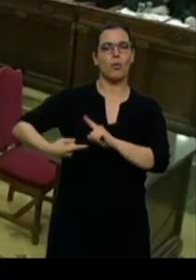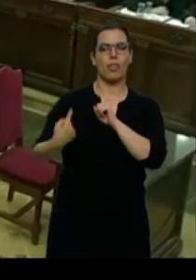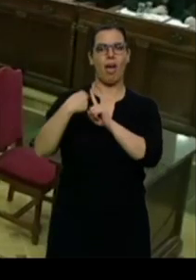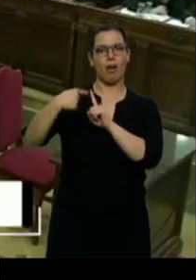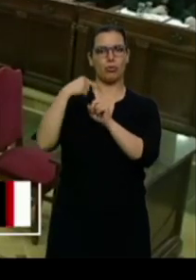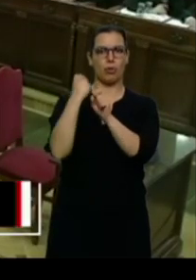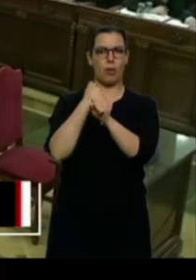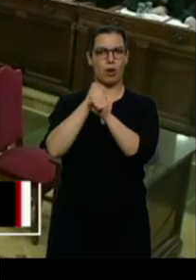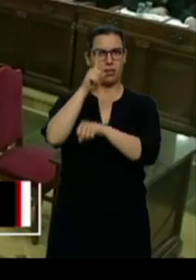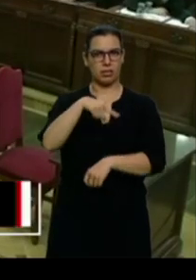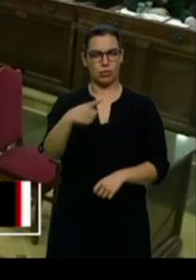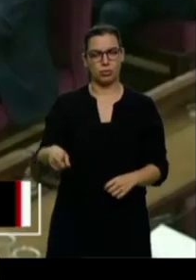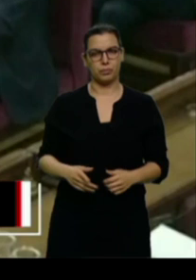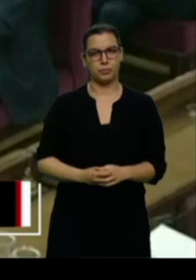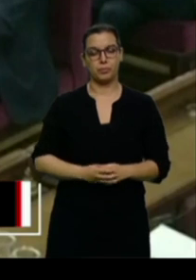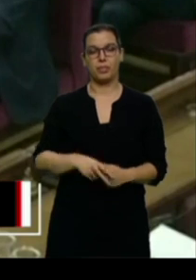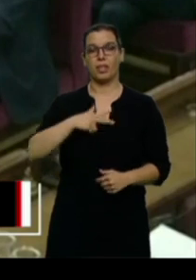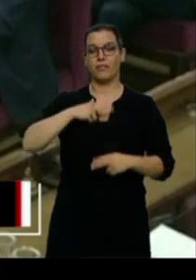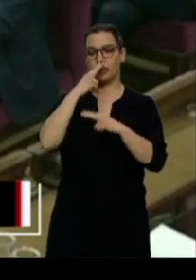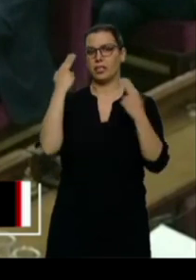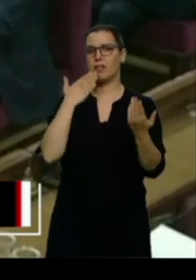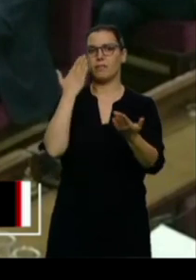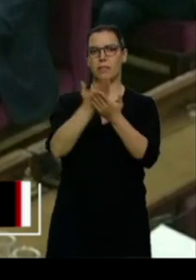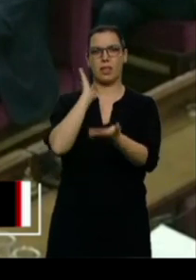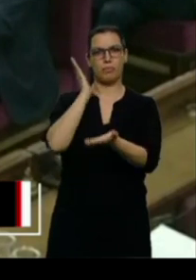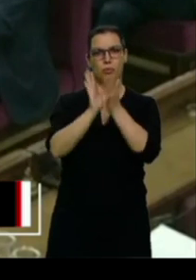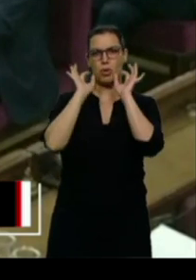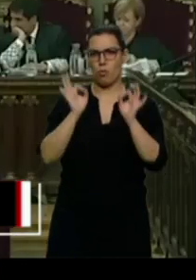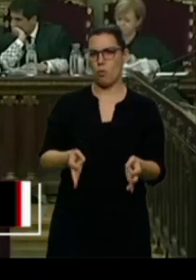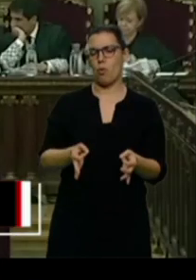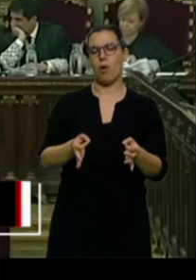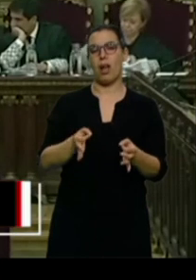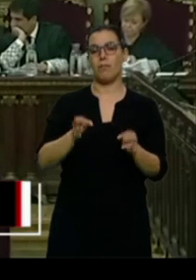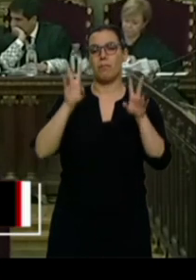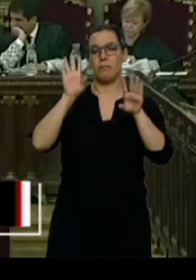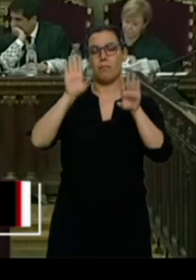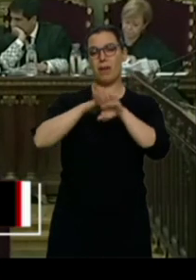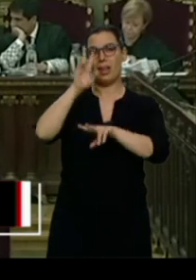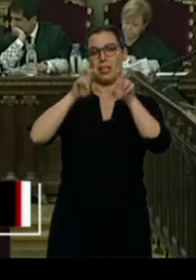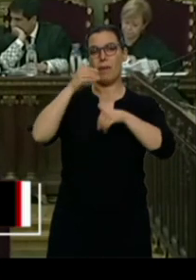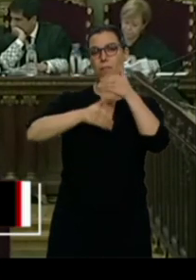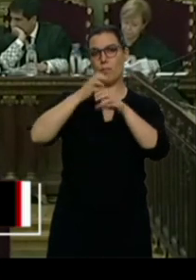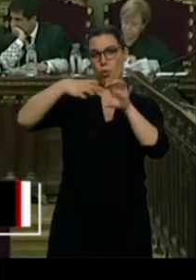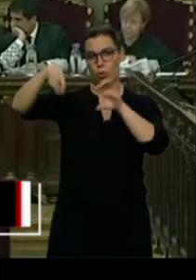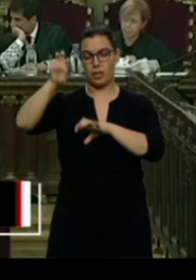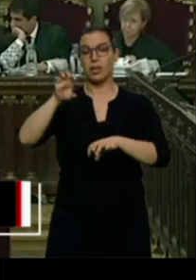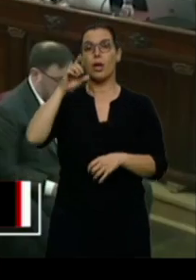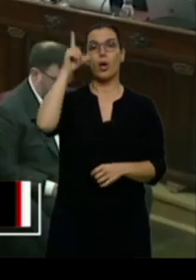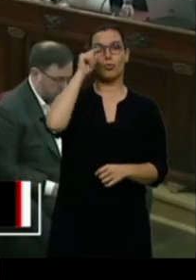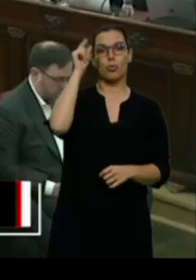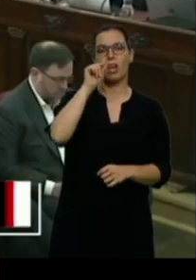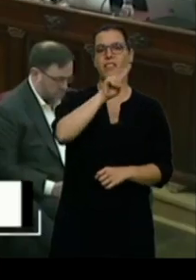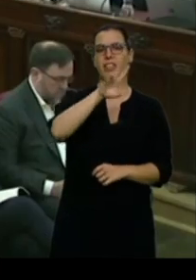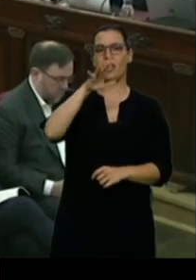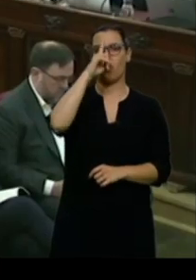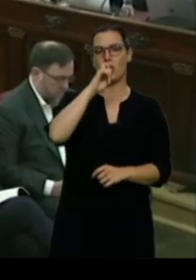La Fiscalía mantiene su petición de penas en el juicio del proceso. Para Junquera solicita hasta 25 años por rebelión y malversación.